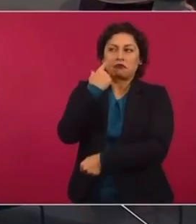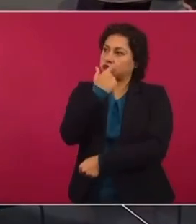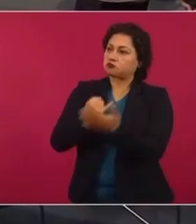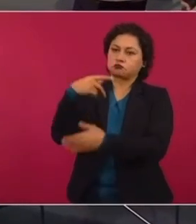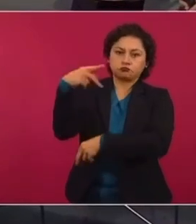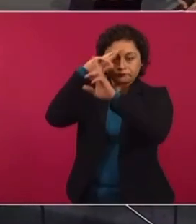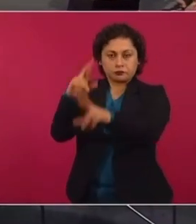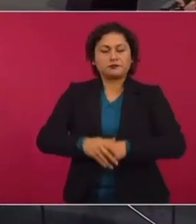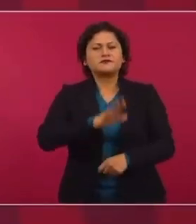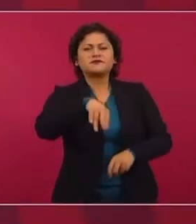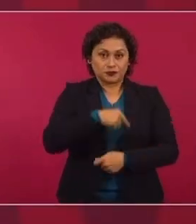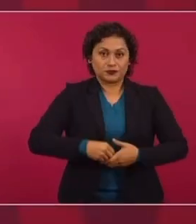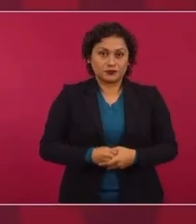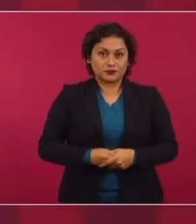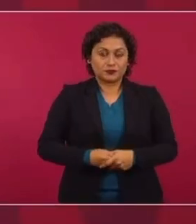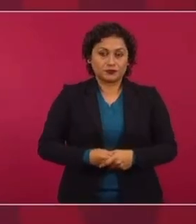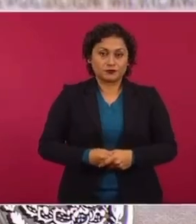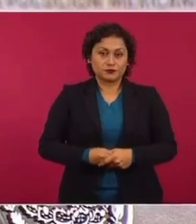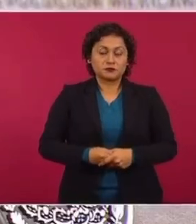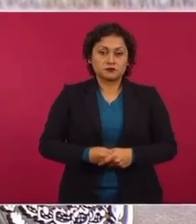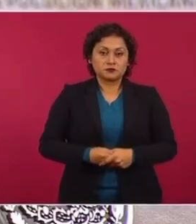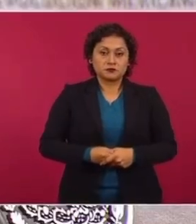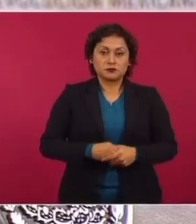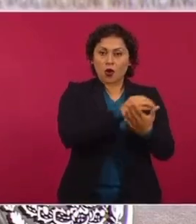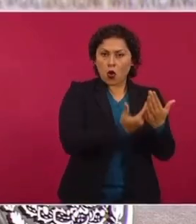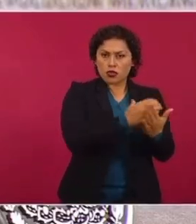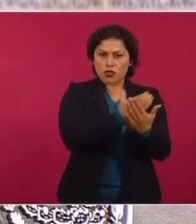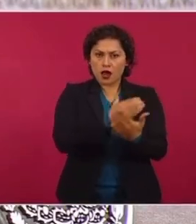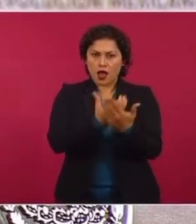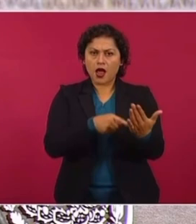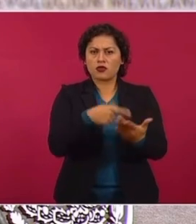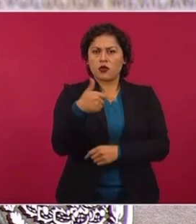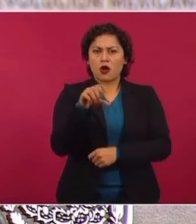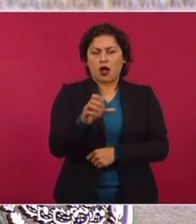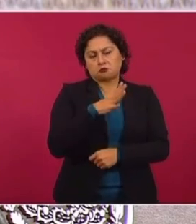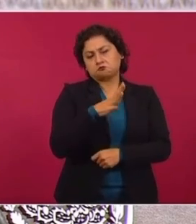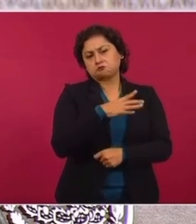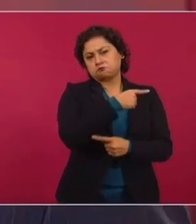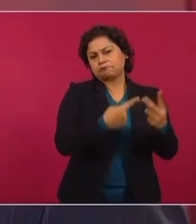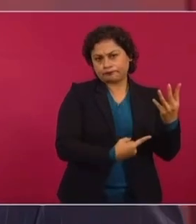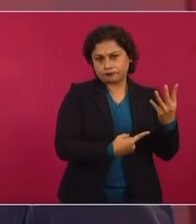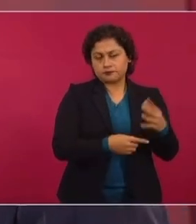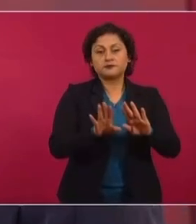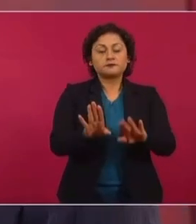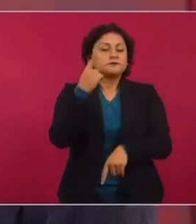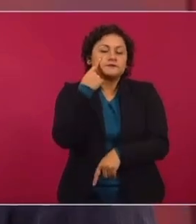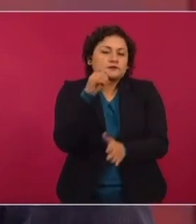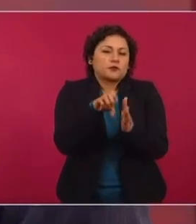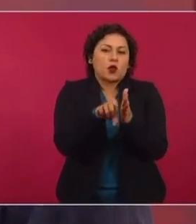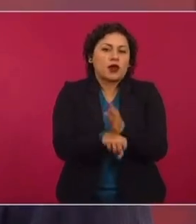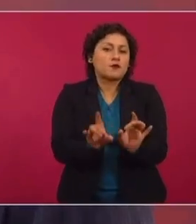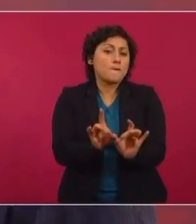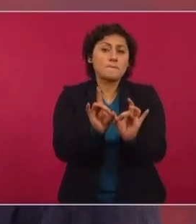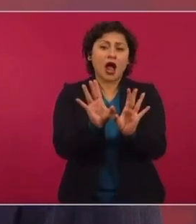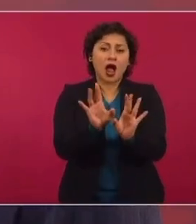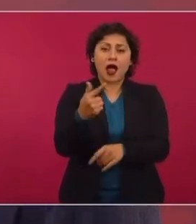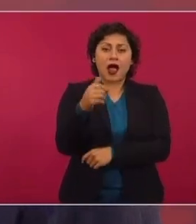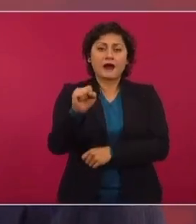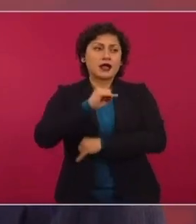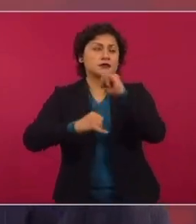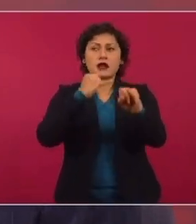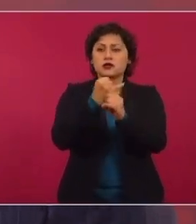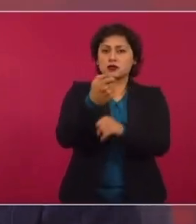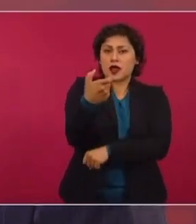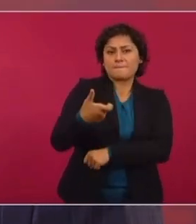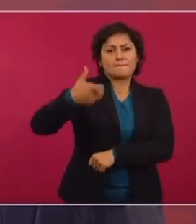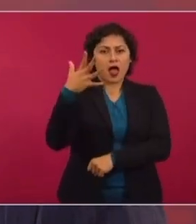materia energética se están contemplando? No tenemos problema porque tenemos contratos para recibir gas. En el caso de que aumentara el precio del gas,